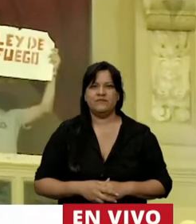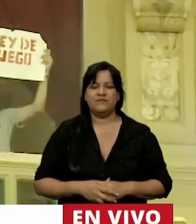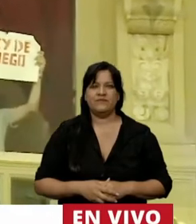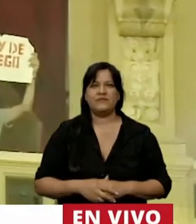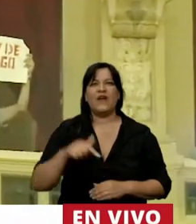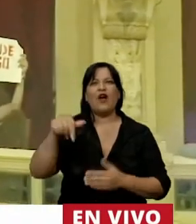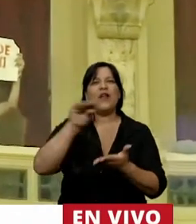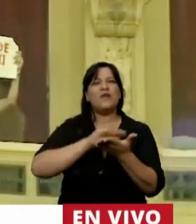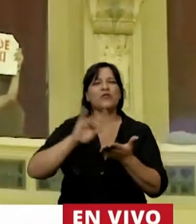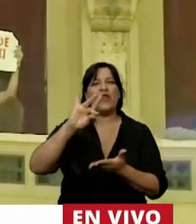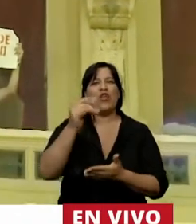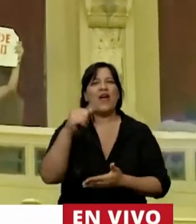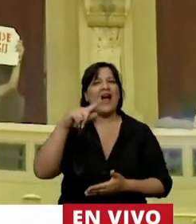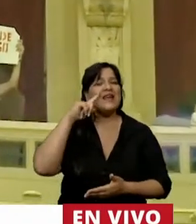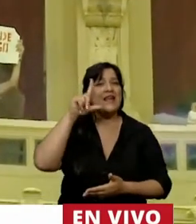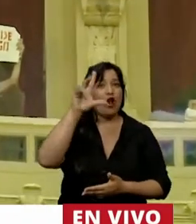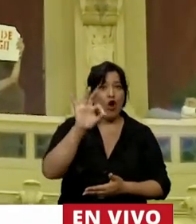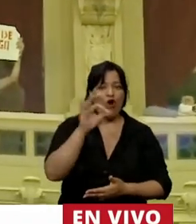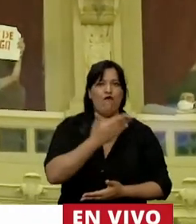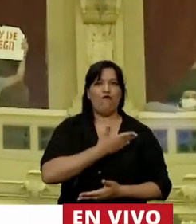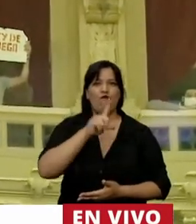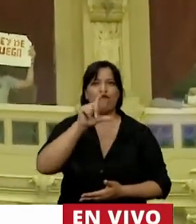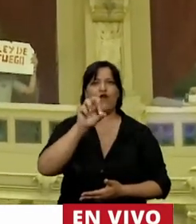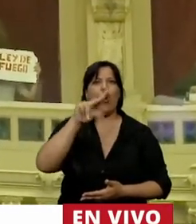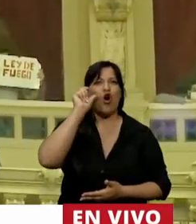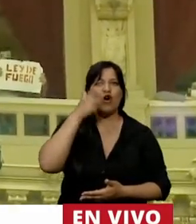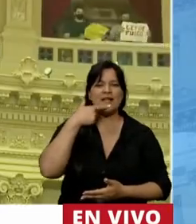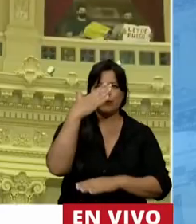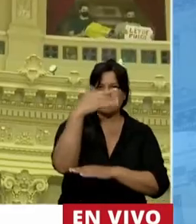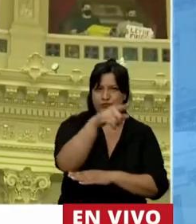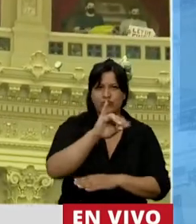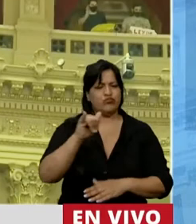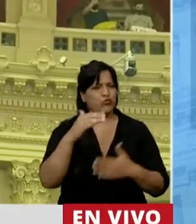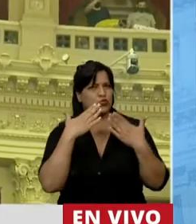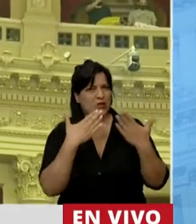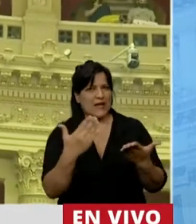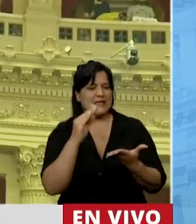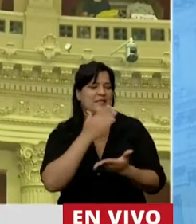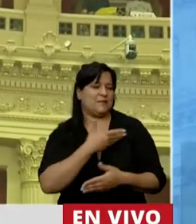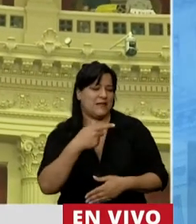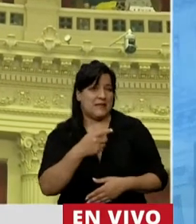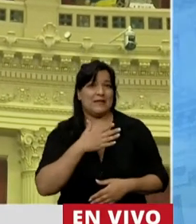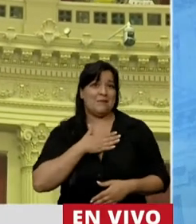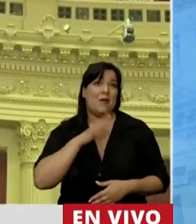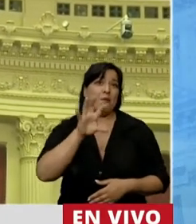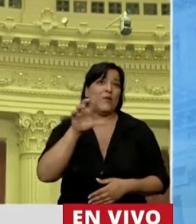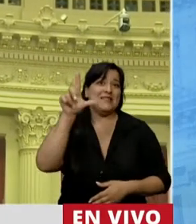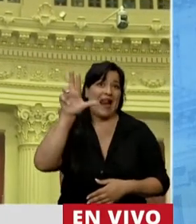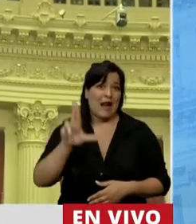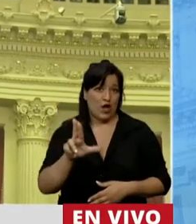Diputado Danilo Flores, en el uso de la palabra. Bueno, muchas gracias, presidente. Como decía, mi provincia de La Rioja